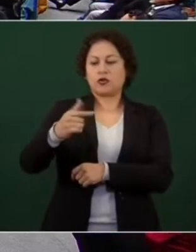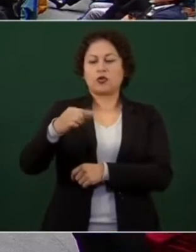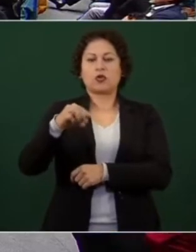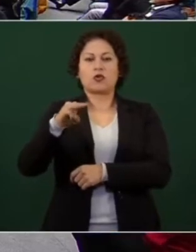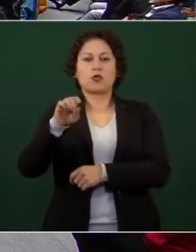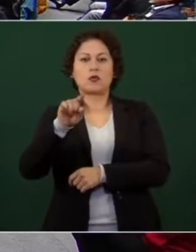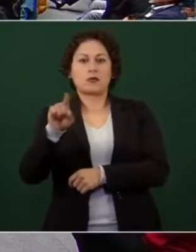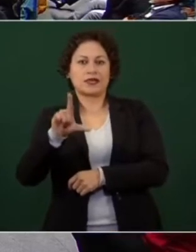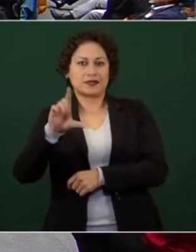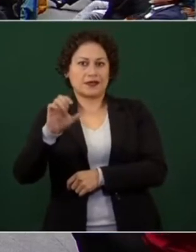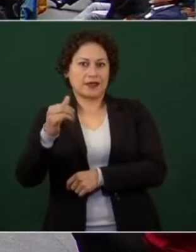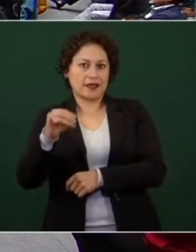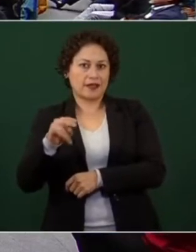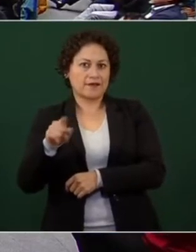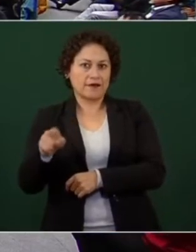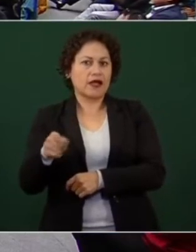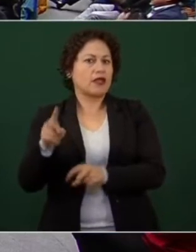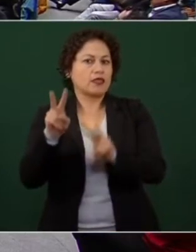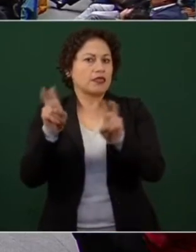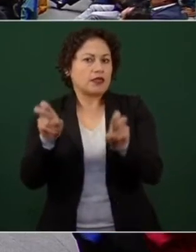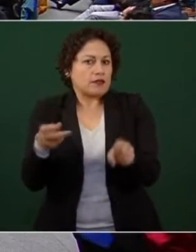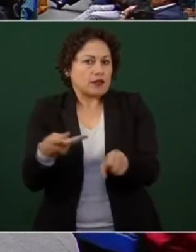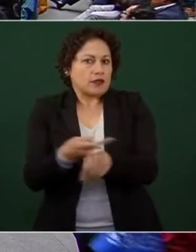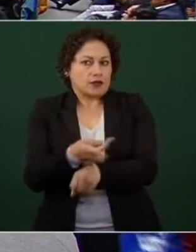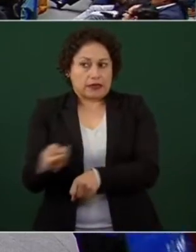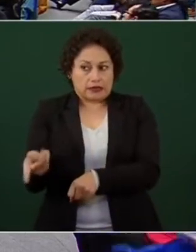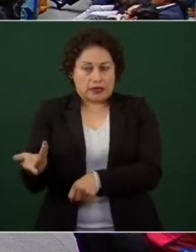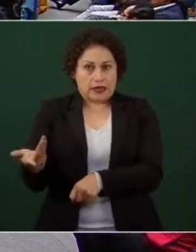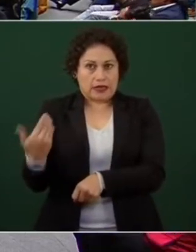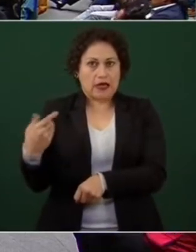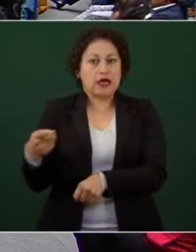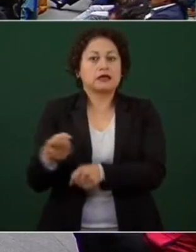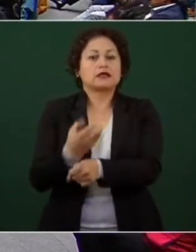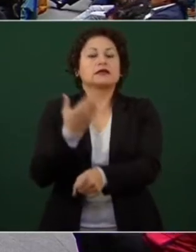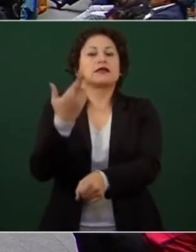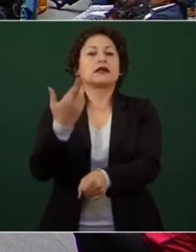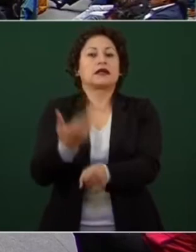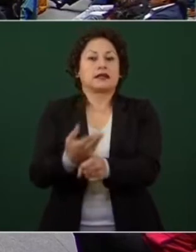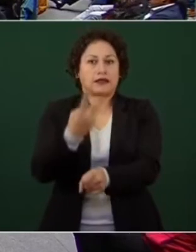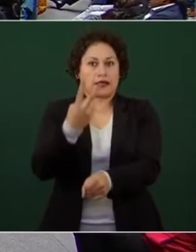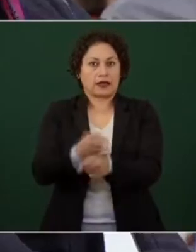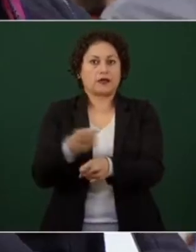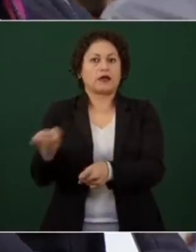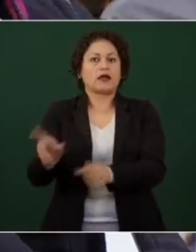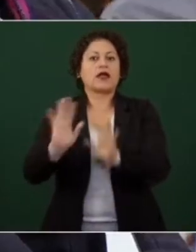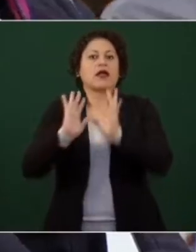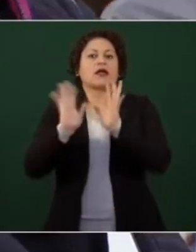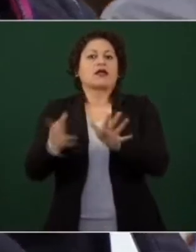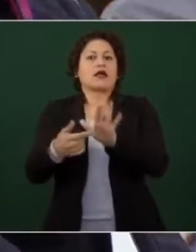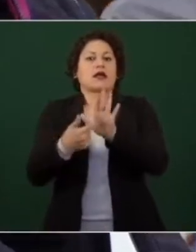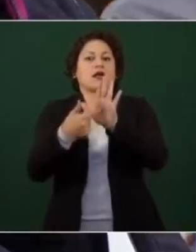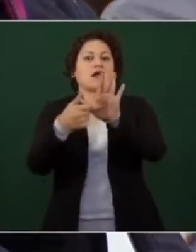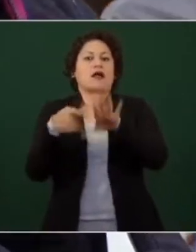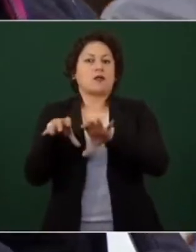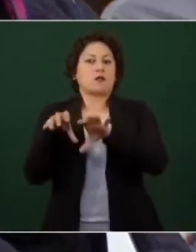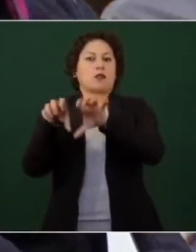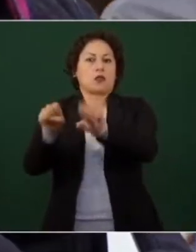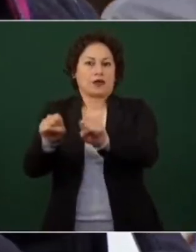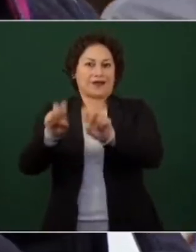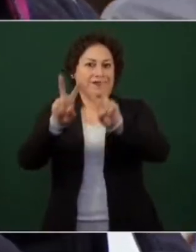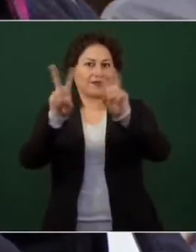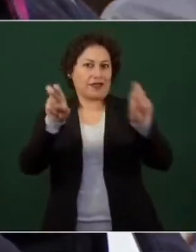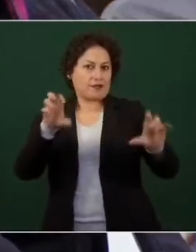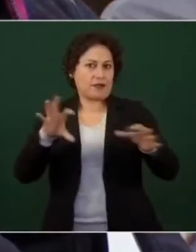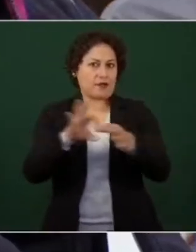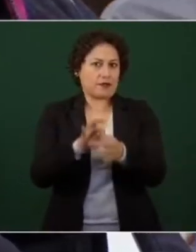ya aquí el subsecretario ha mostrado incluso los detenidos, el número de detenidos al respecto también